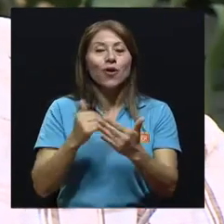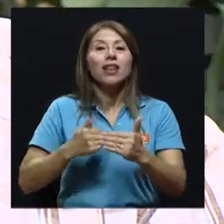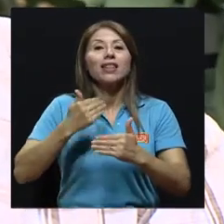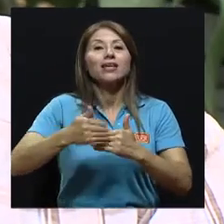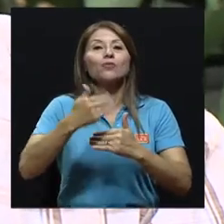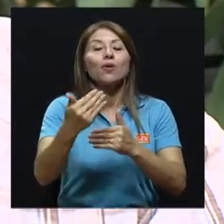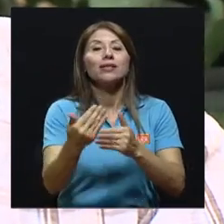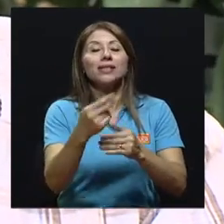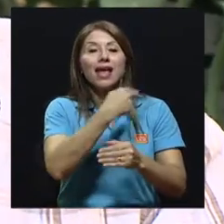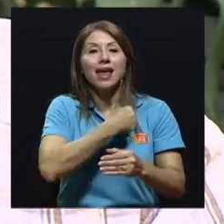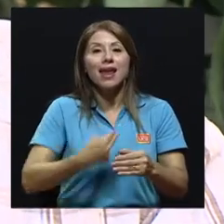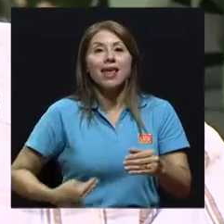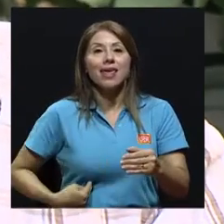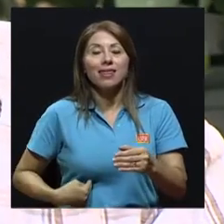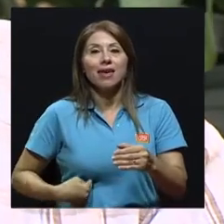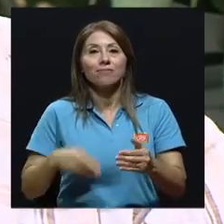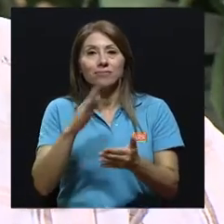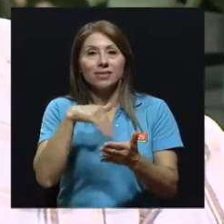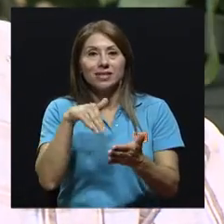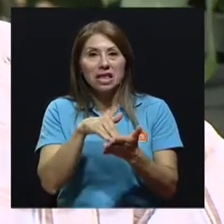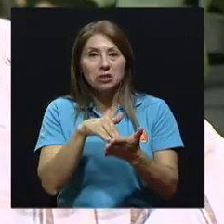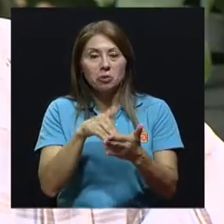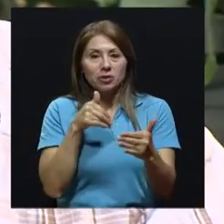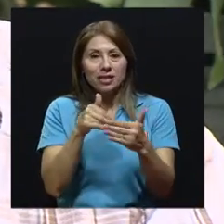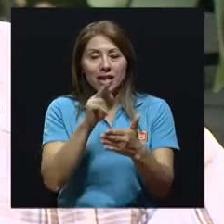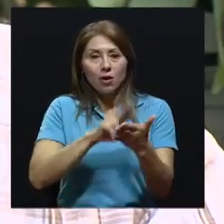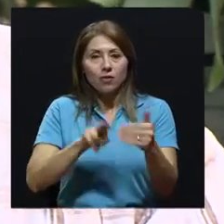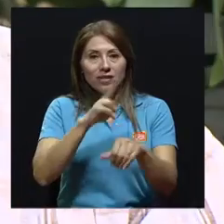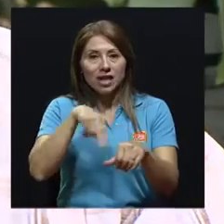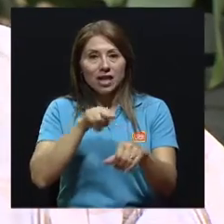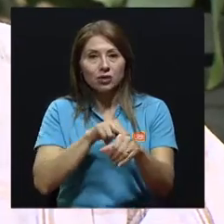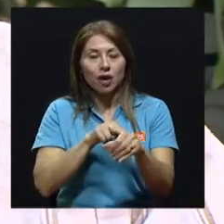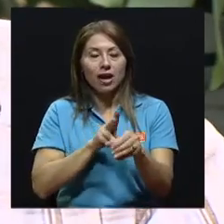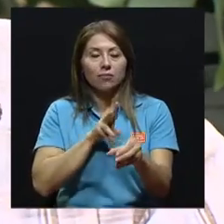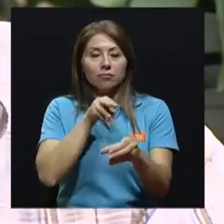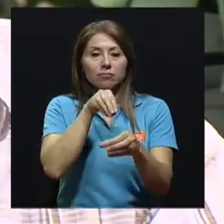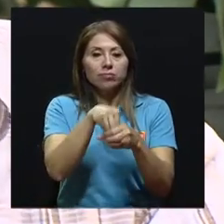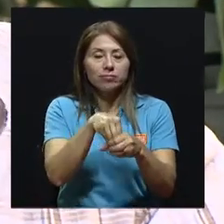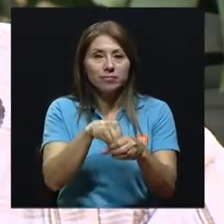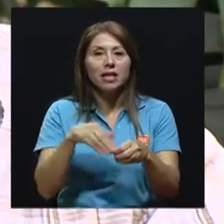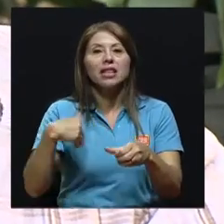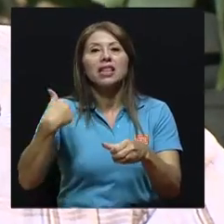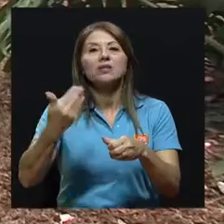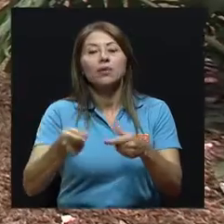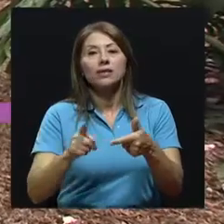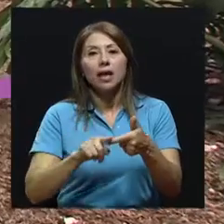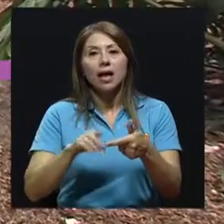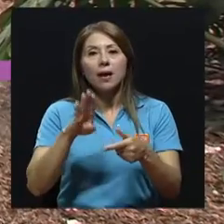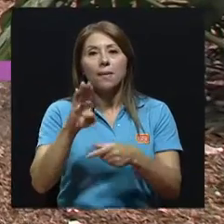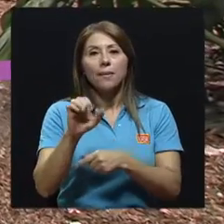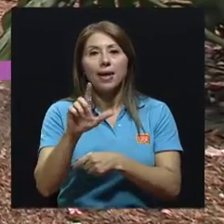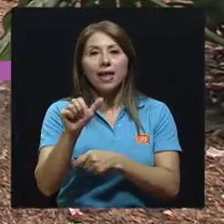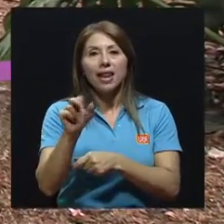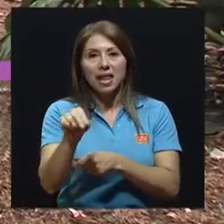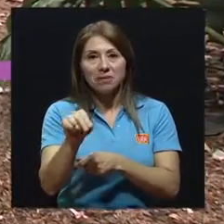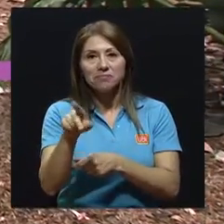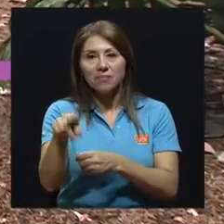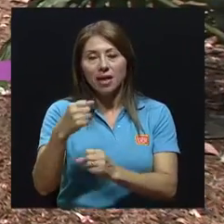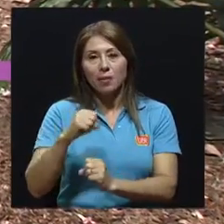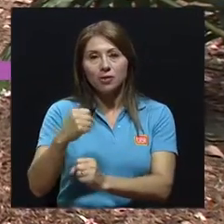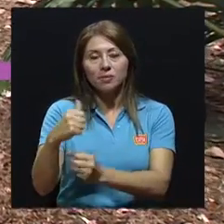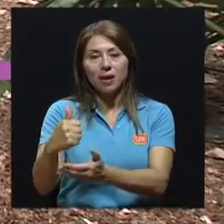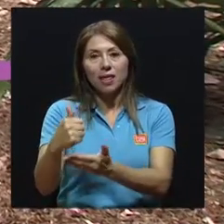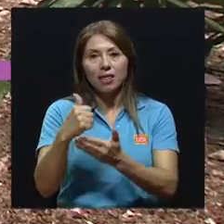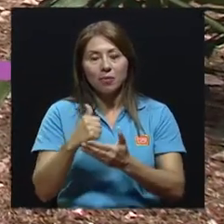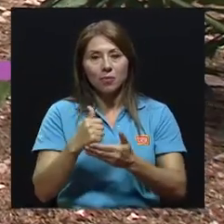Heredia, la parte de Heredia Centro, más que todo alrededor de la Universidad Nacional. Después nos fuimos a Belén, donde ya ahí contamos apoyo también con la Municipalidad de